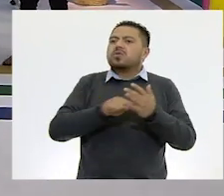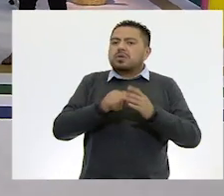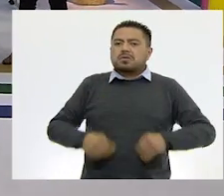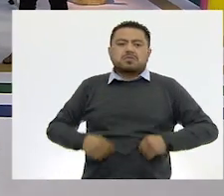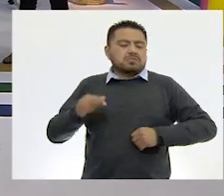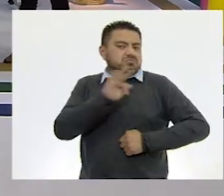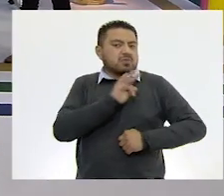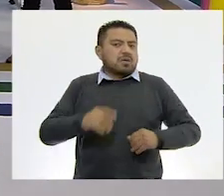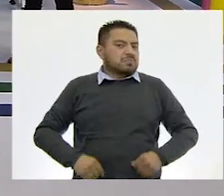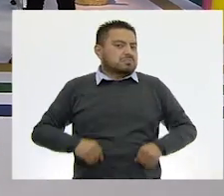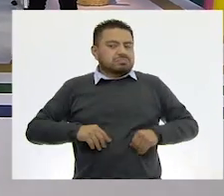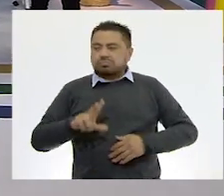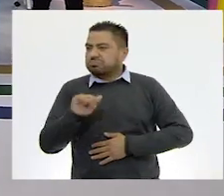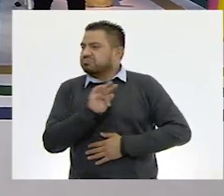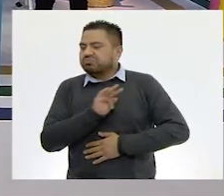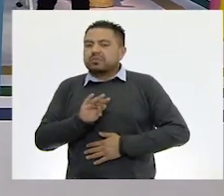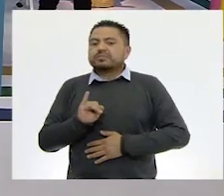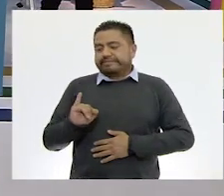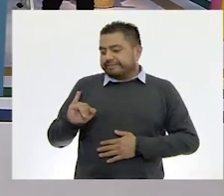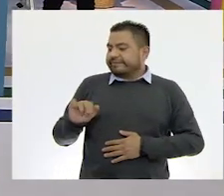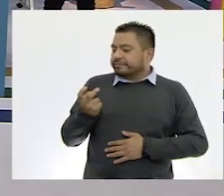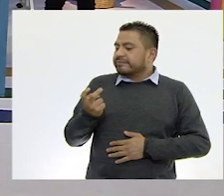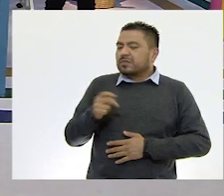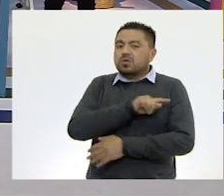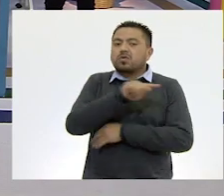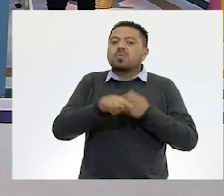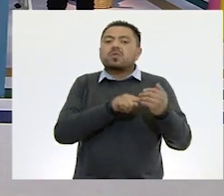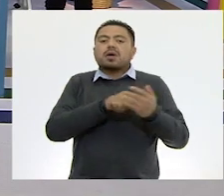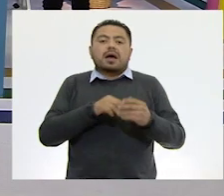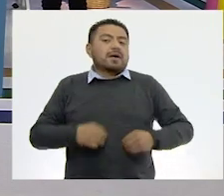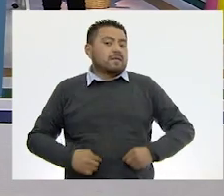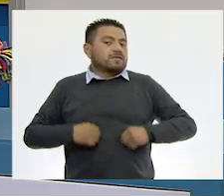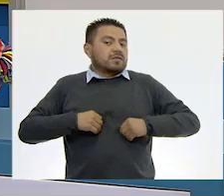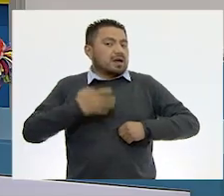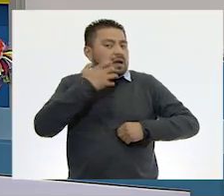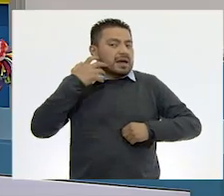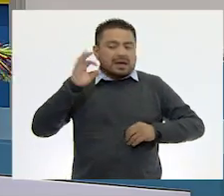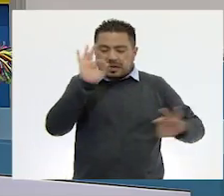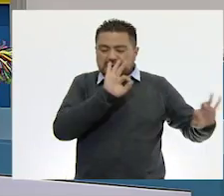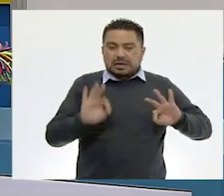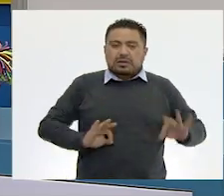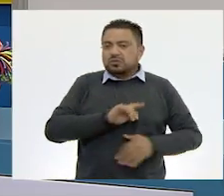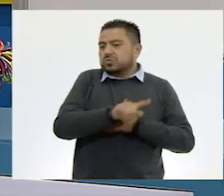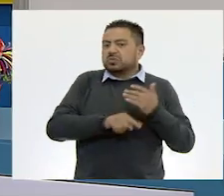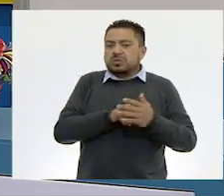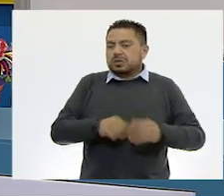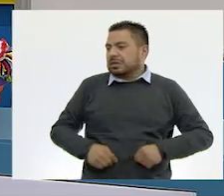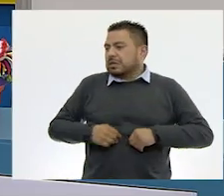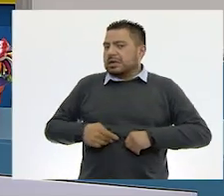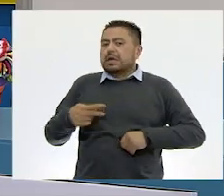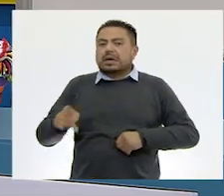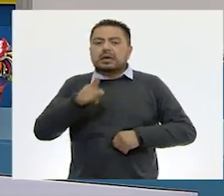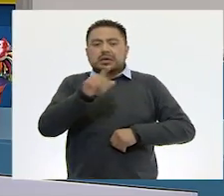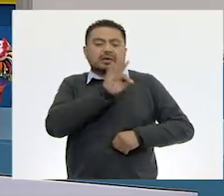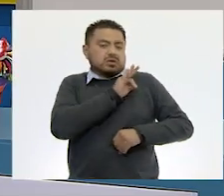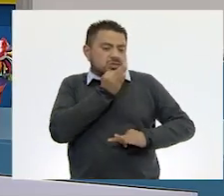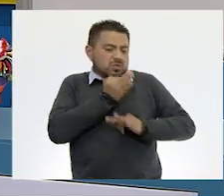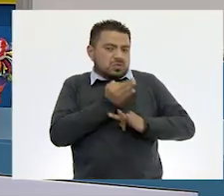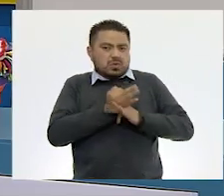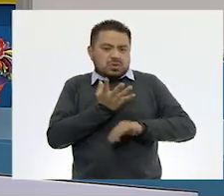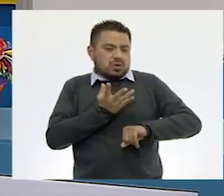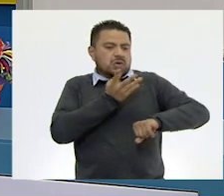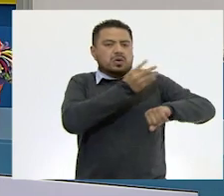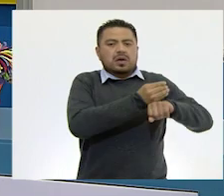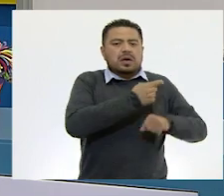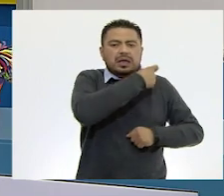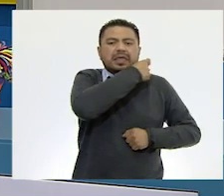¿no podría sobrevivir? Pues sí, el lugar donde vive el jaguar es su hogar. Y si lo colocamos, por ejemplo,